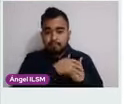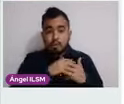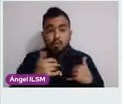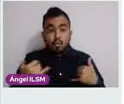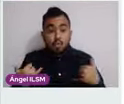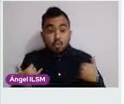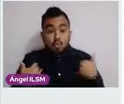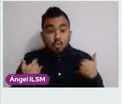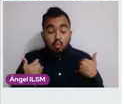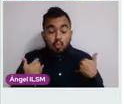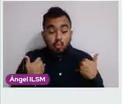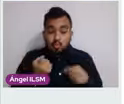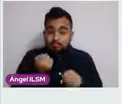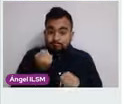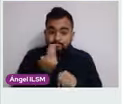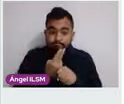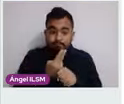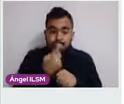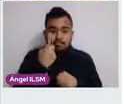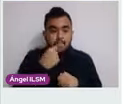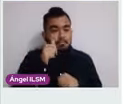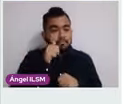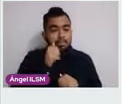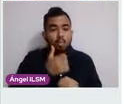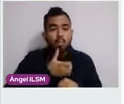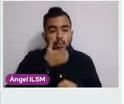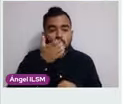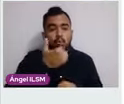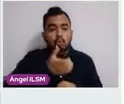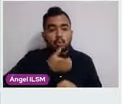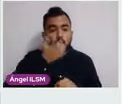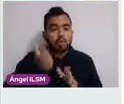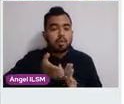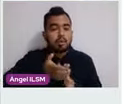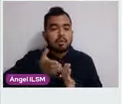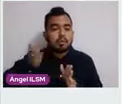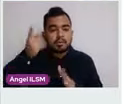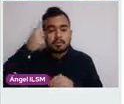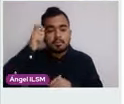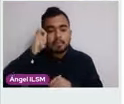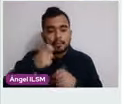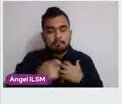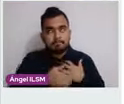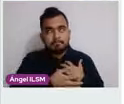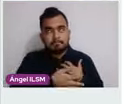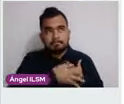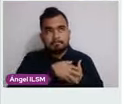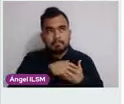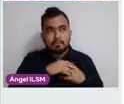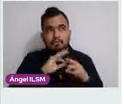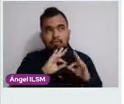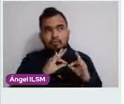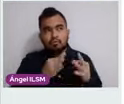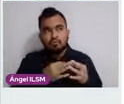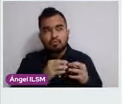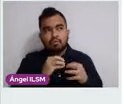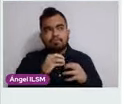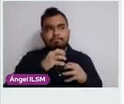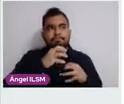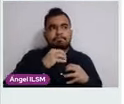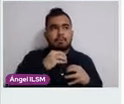convierta en un hábito, para que aprenda a ver cuáles son las características de la forma, el tamaño, la